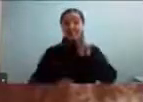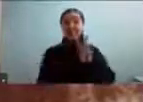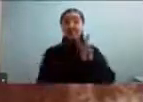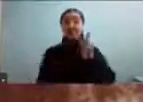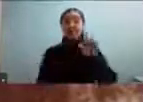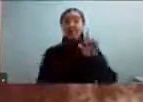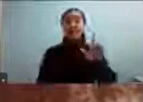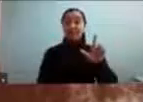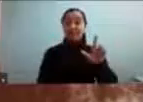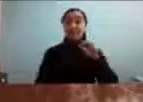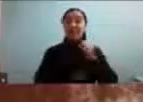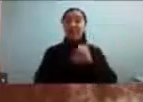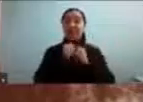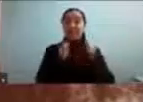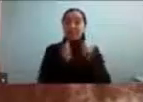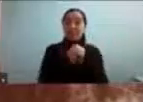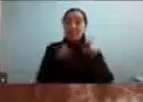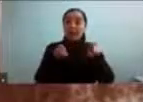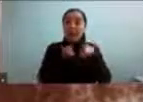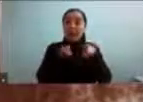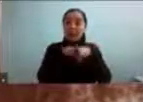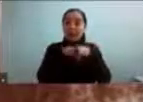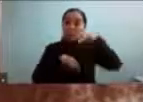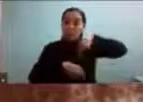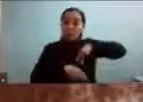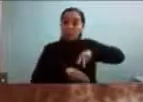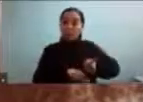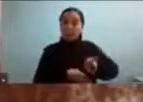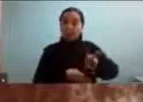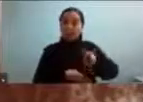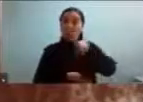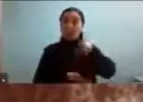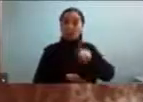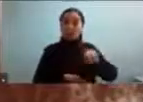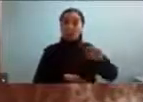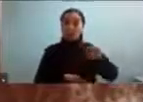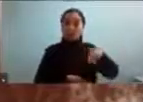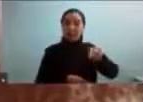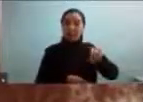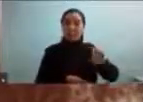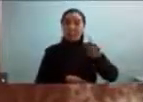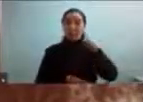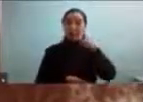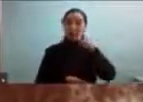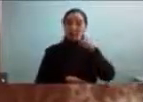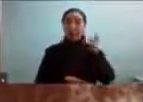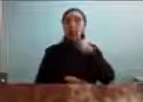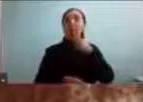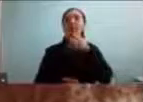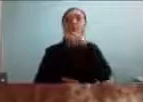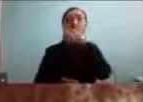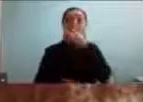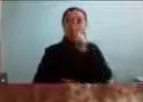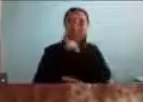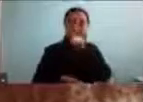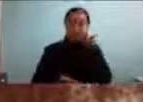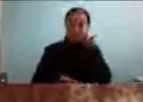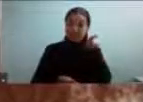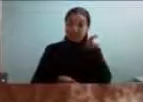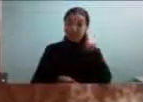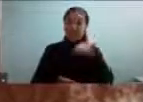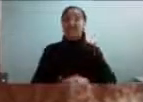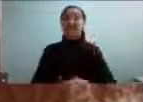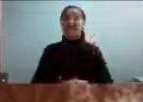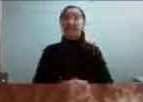hermano mellizo Samuel. Yo soy la de Verde Agua. Él es el de color damasco. Y llegamos a una familia muy